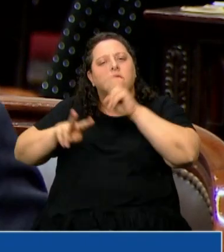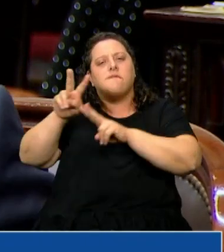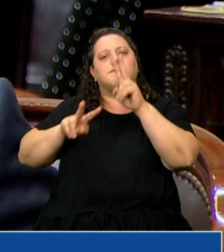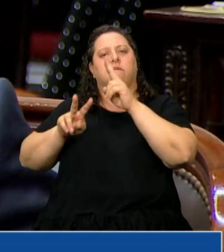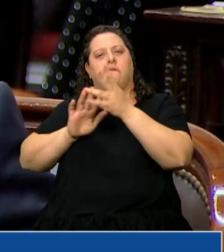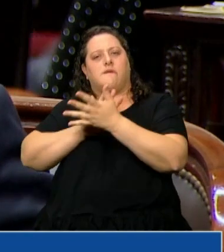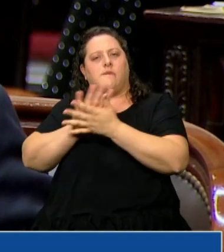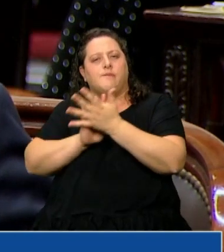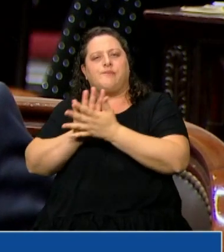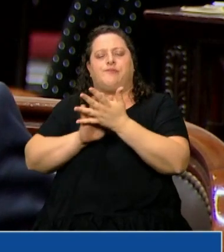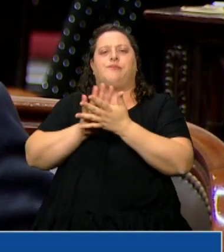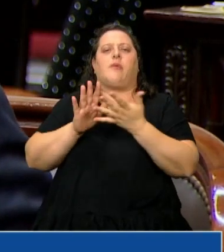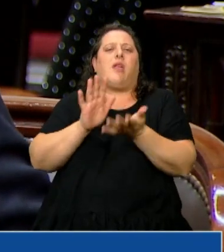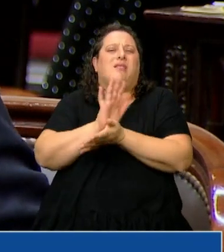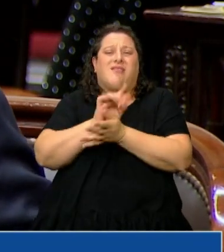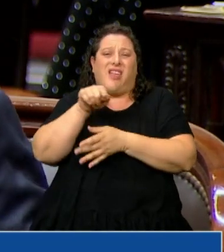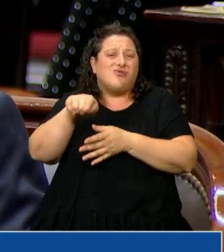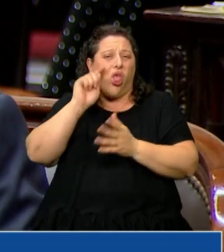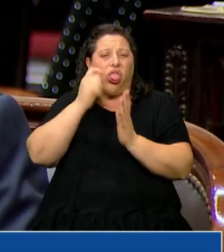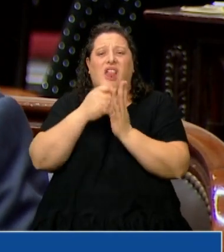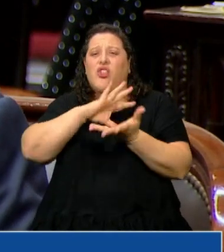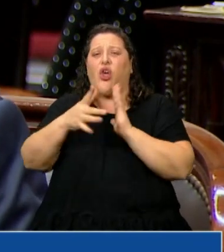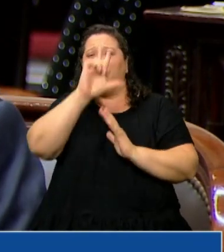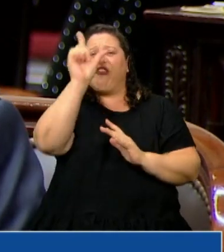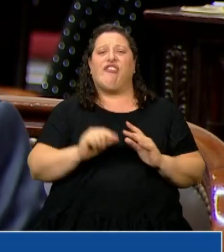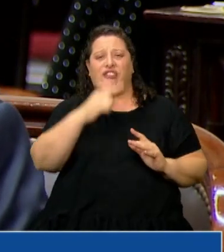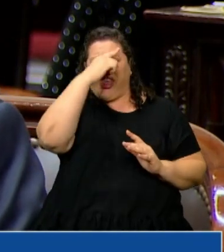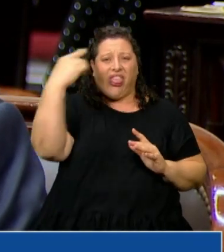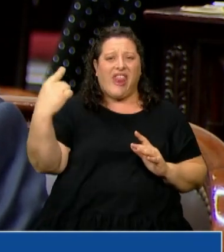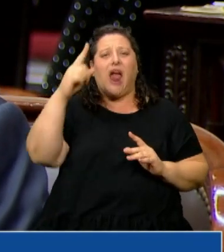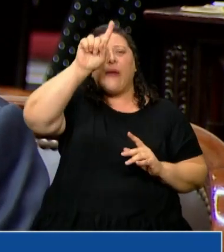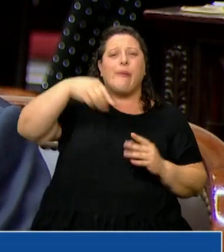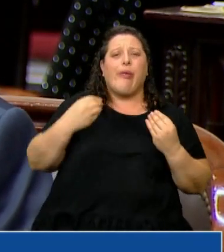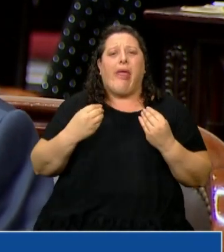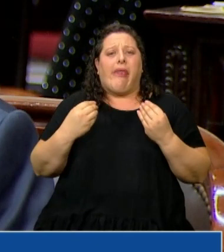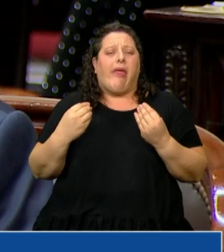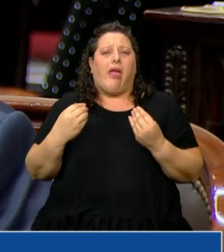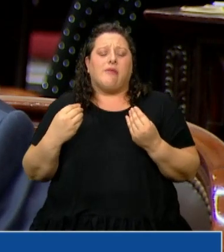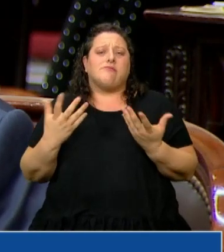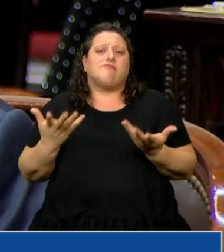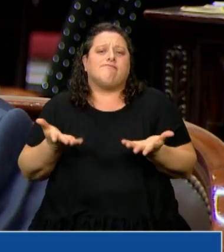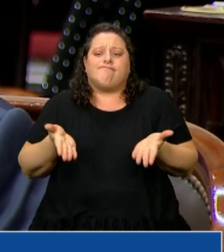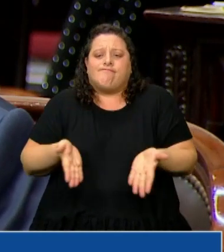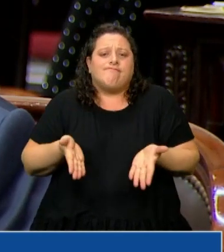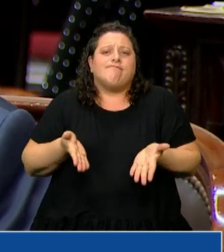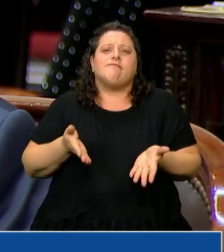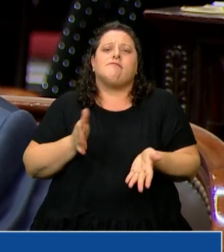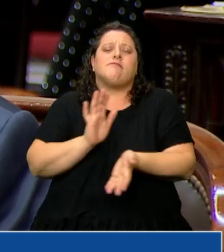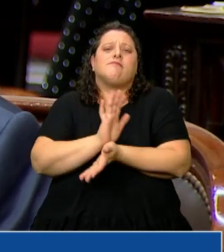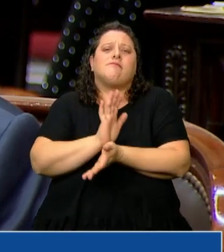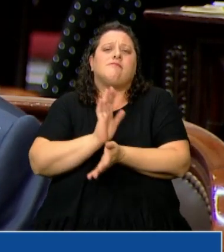que, como decía hace un momento, corrompen y debilitan nuestra dinámica